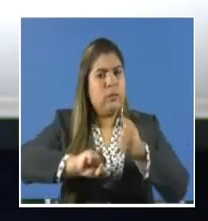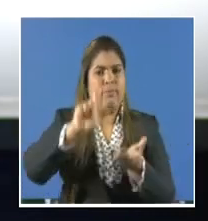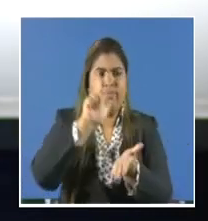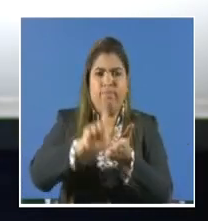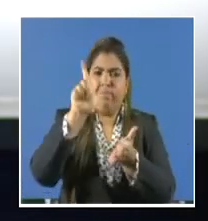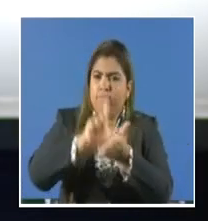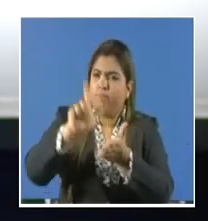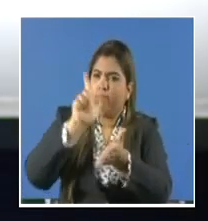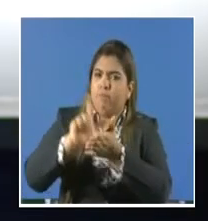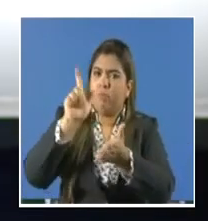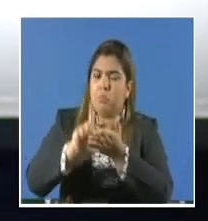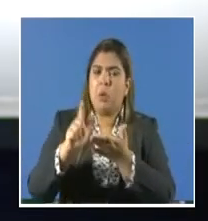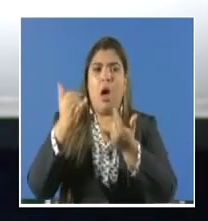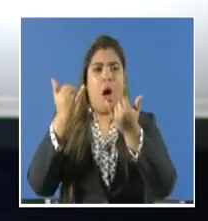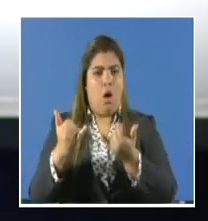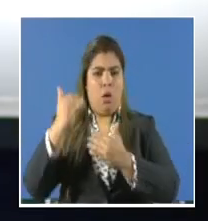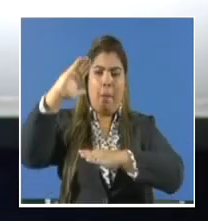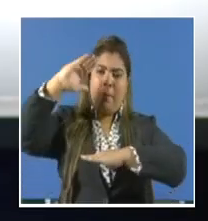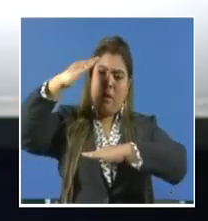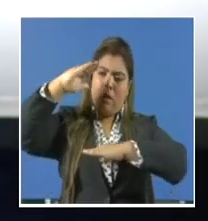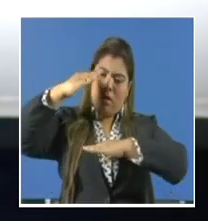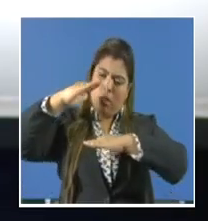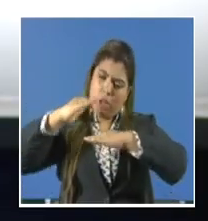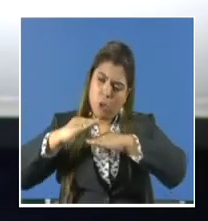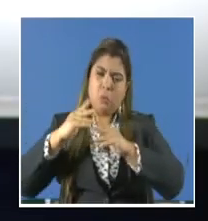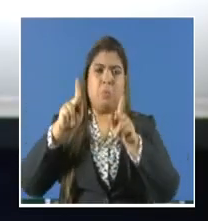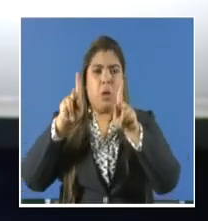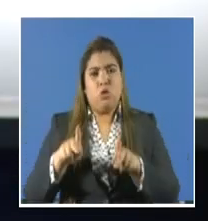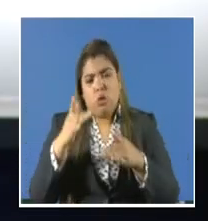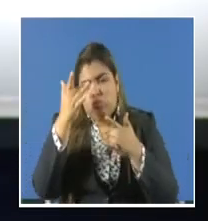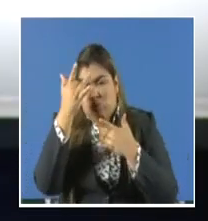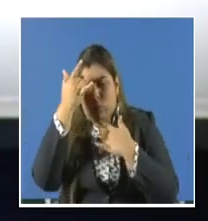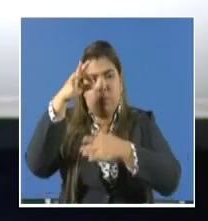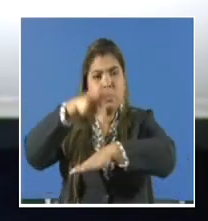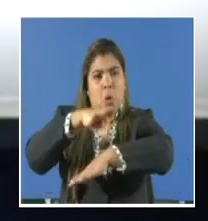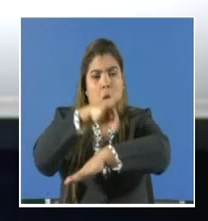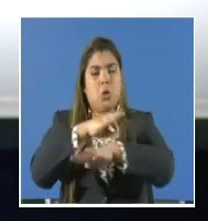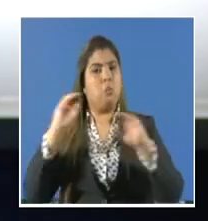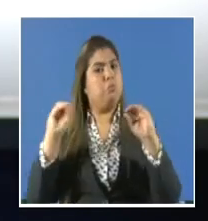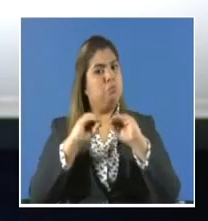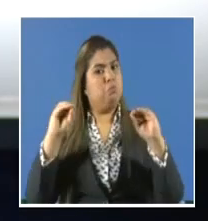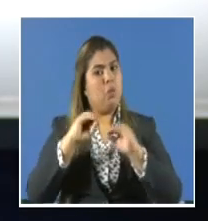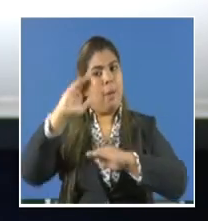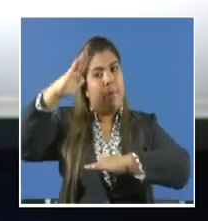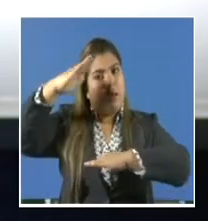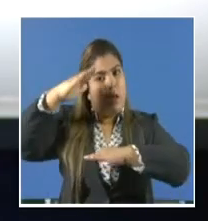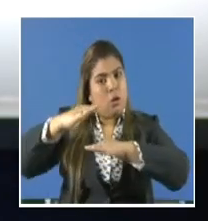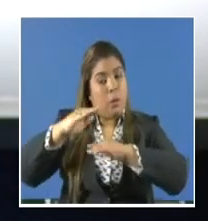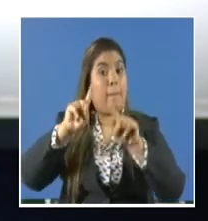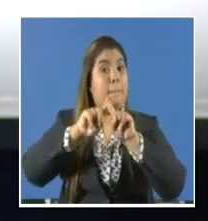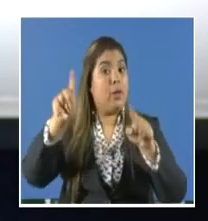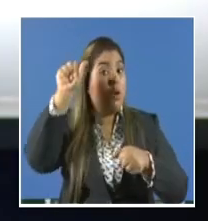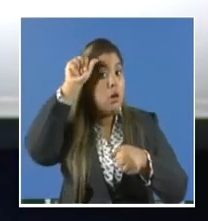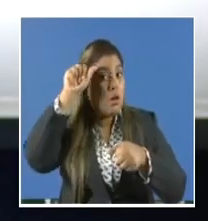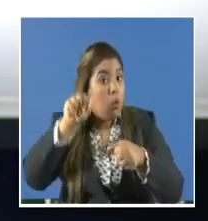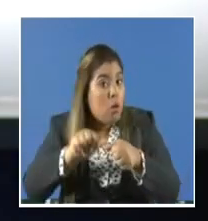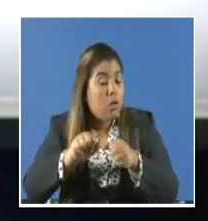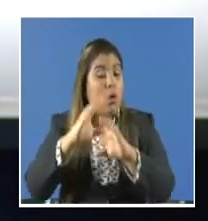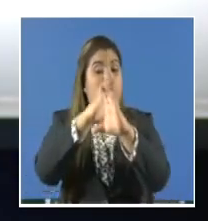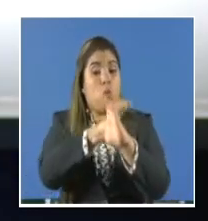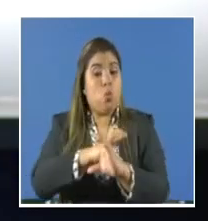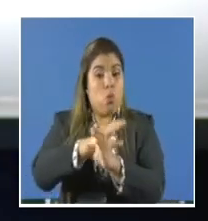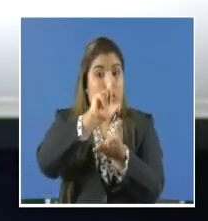reportado bajos índices de infestación a causa del mosquito, pero recordamos que se trata de una batalla